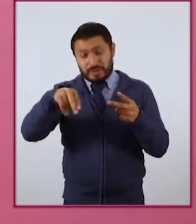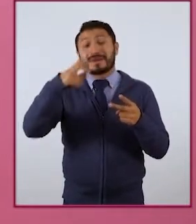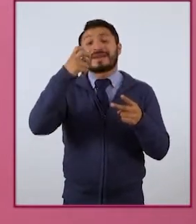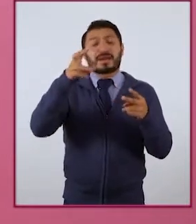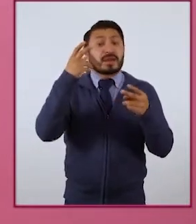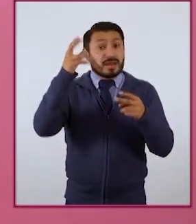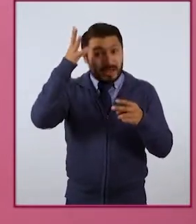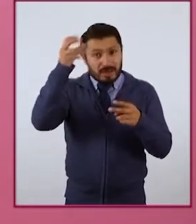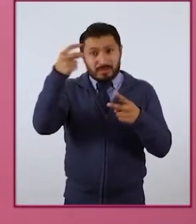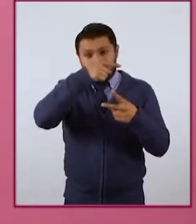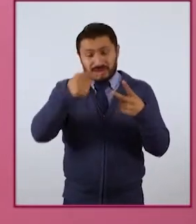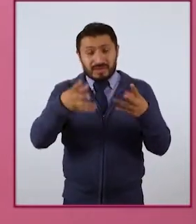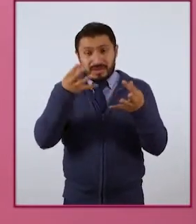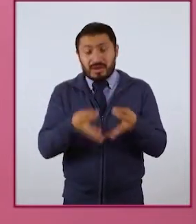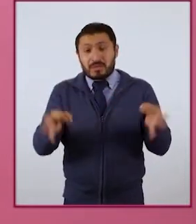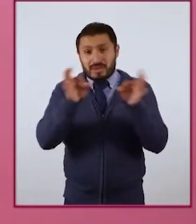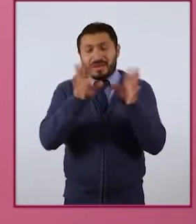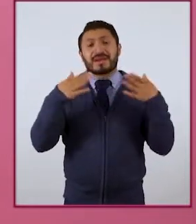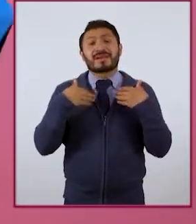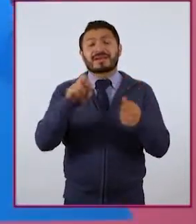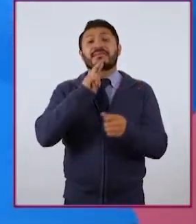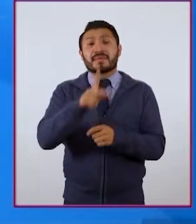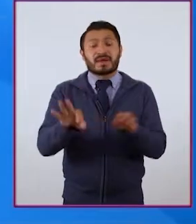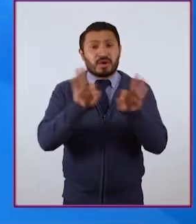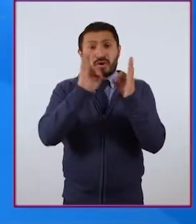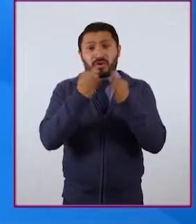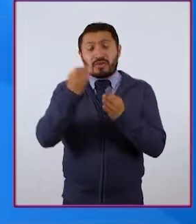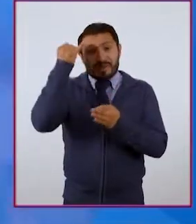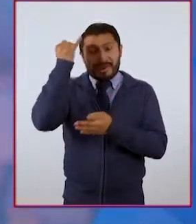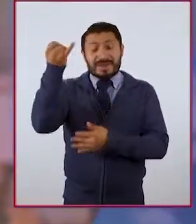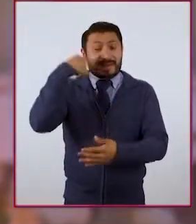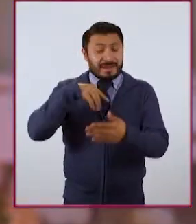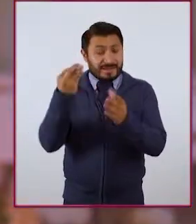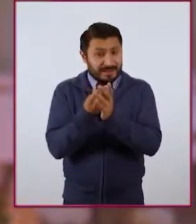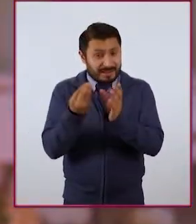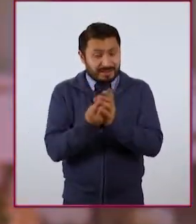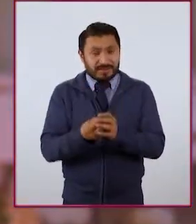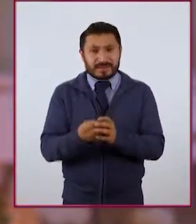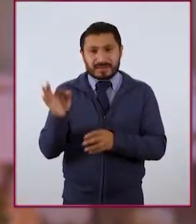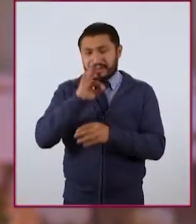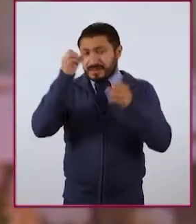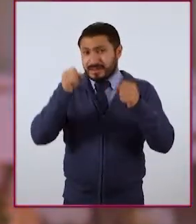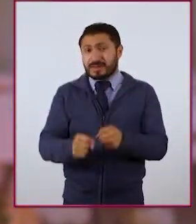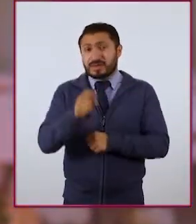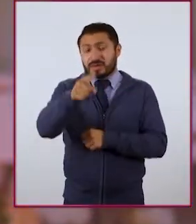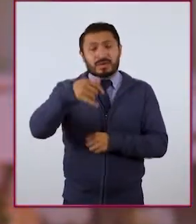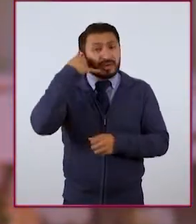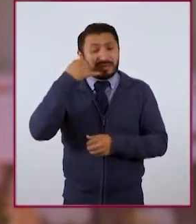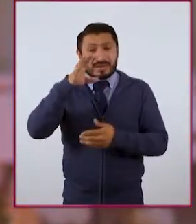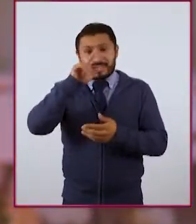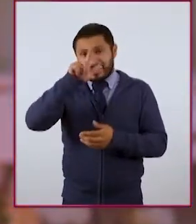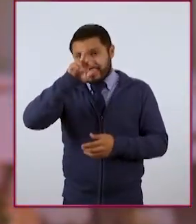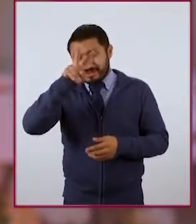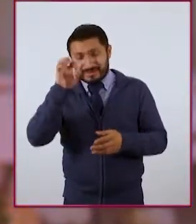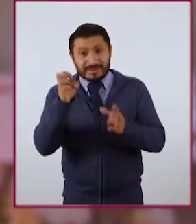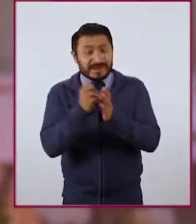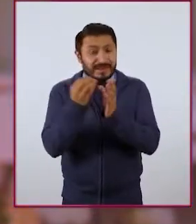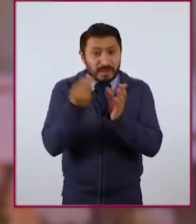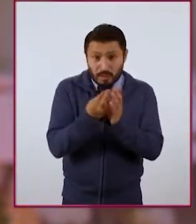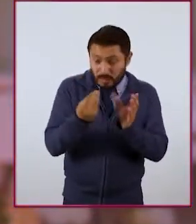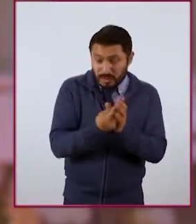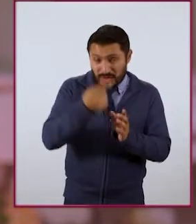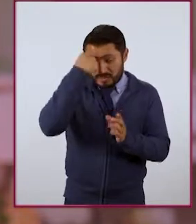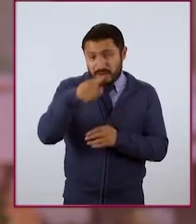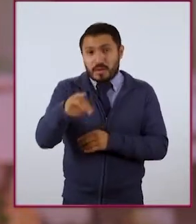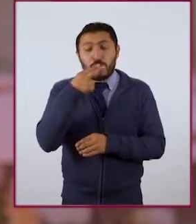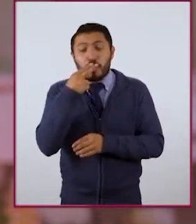poder comprender de mejor forma la idea de la intimidad. De seguro tu celular tiene una clave para que puedas usarlo. Una clave que